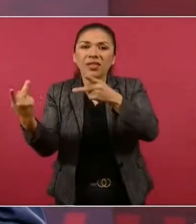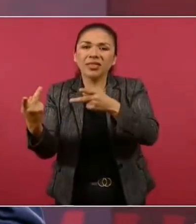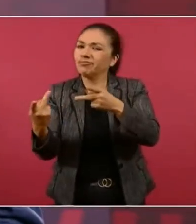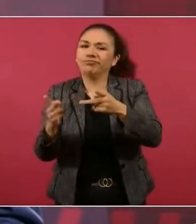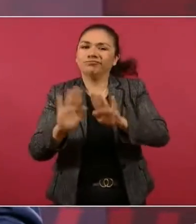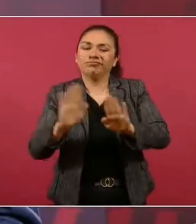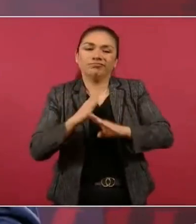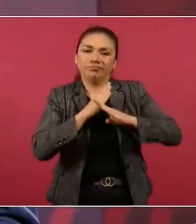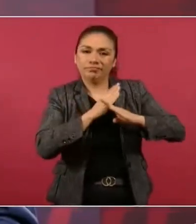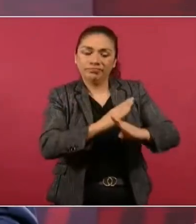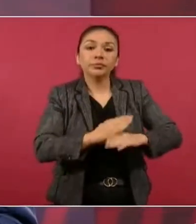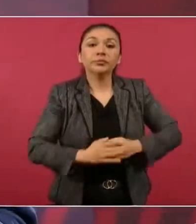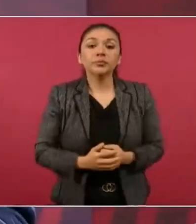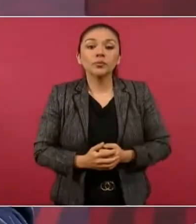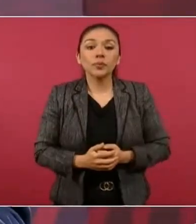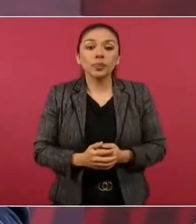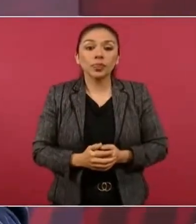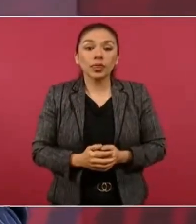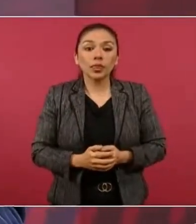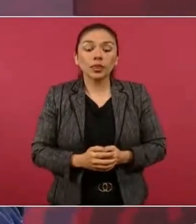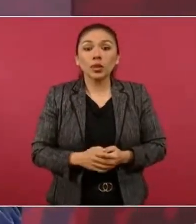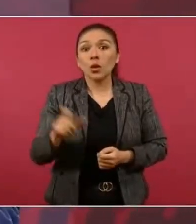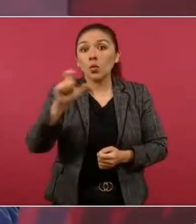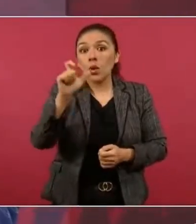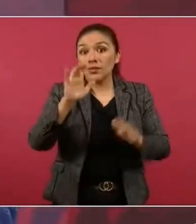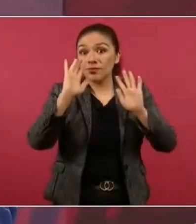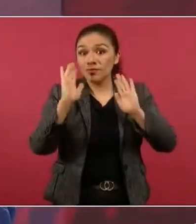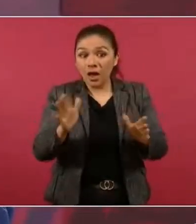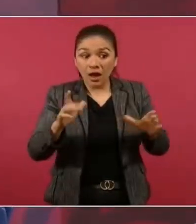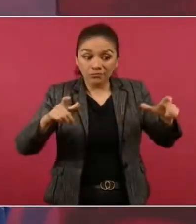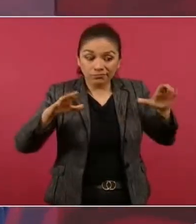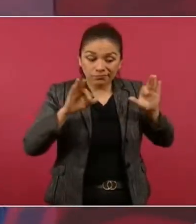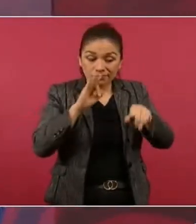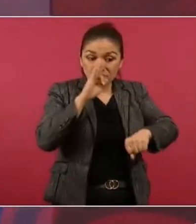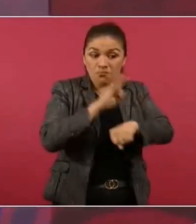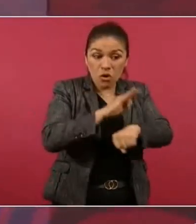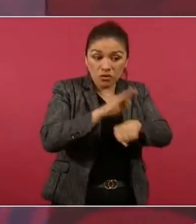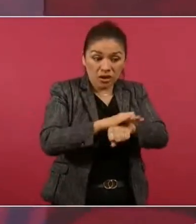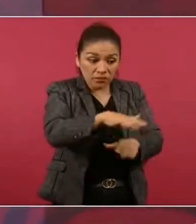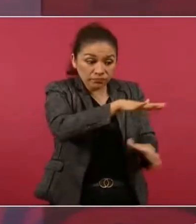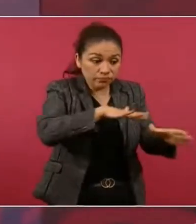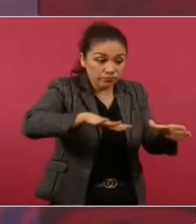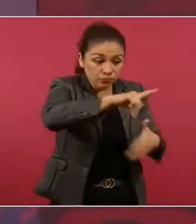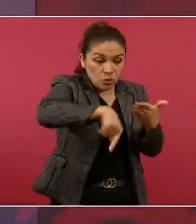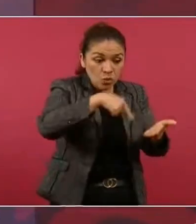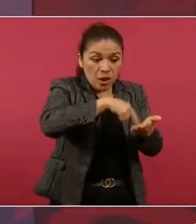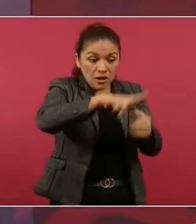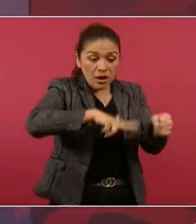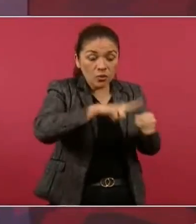Al momento que pasen a ser reserva natural protegida,